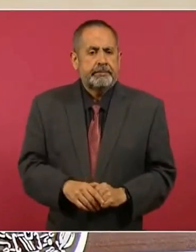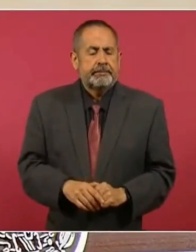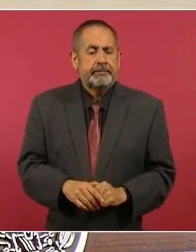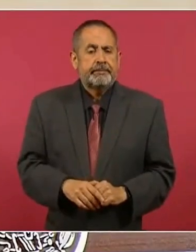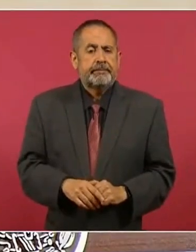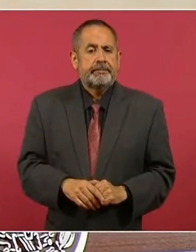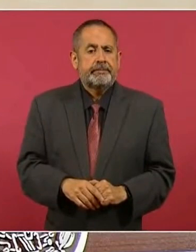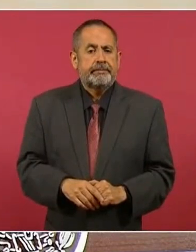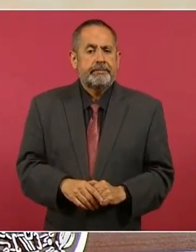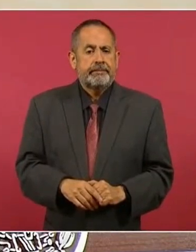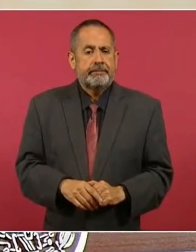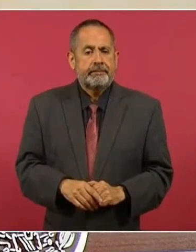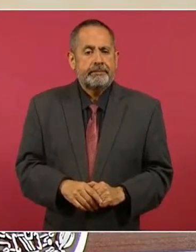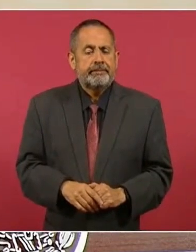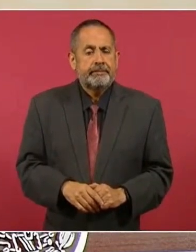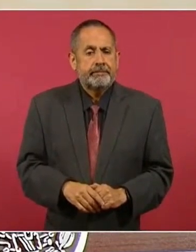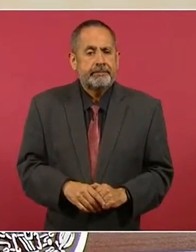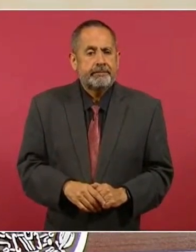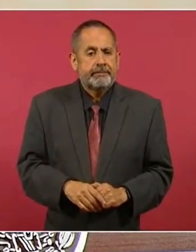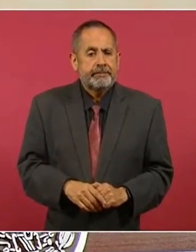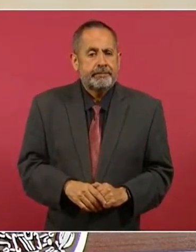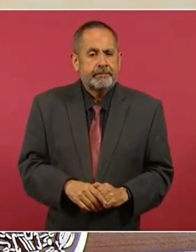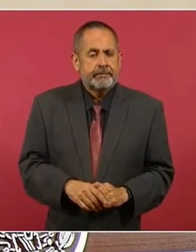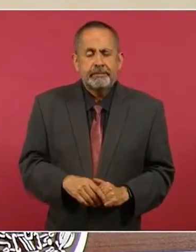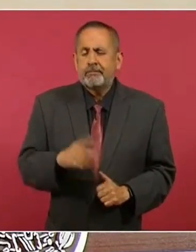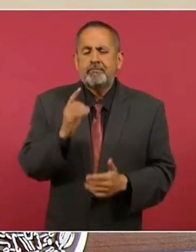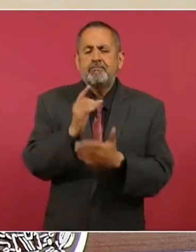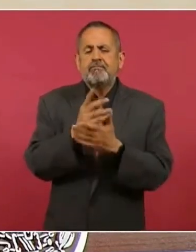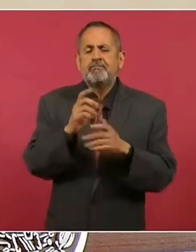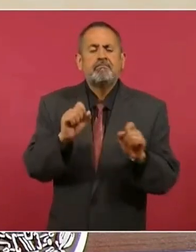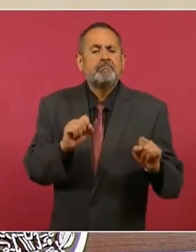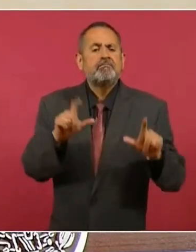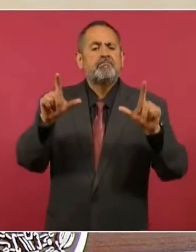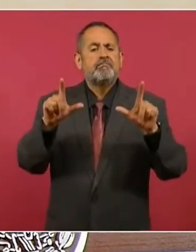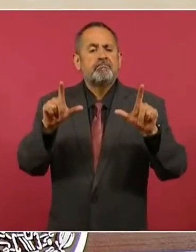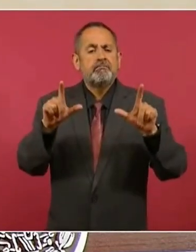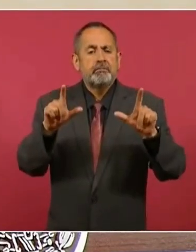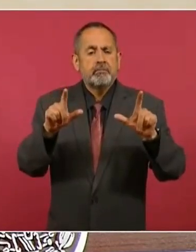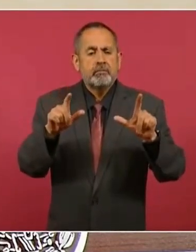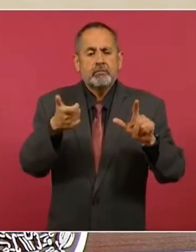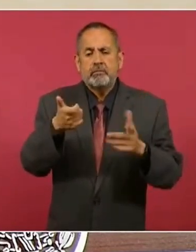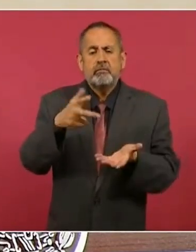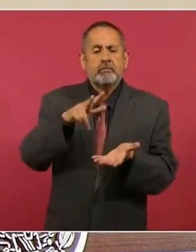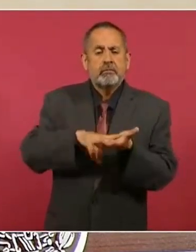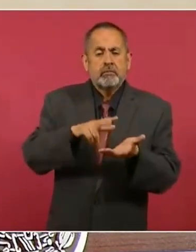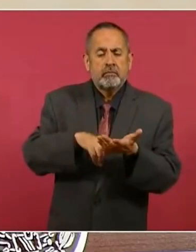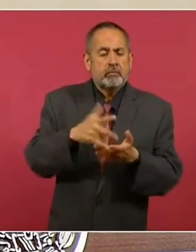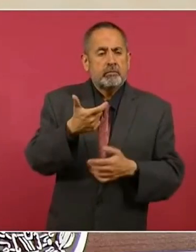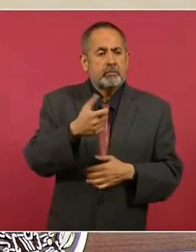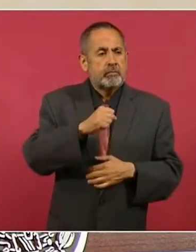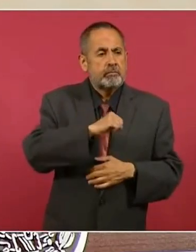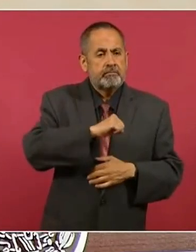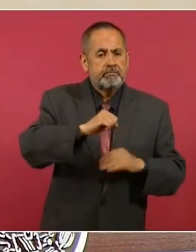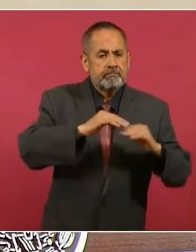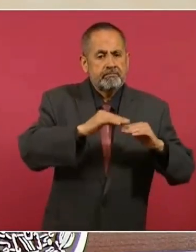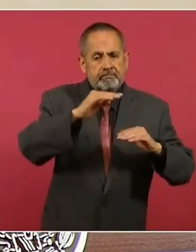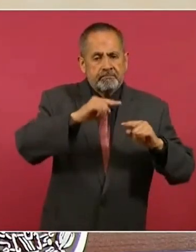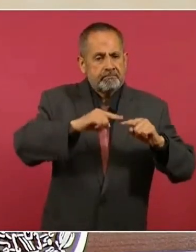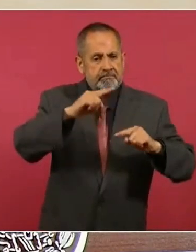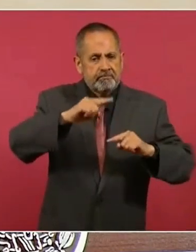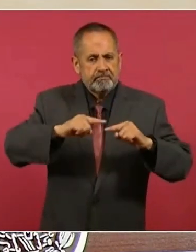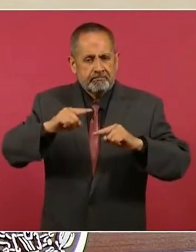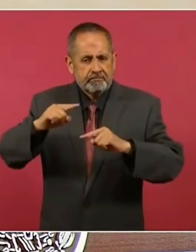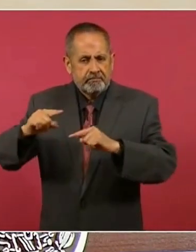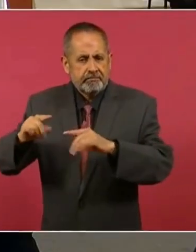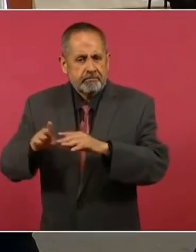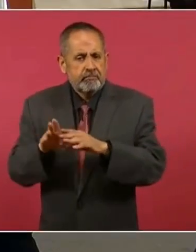solo la lámina del comportamiento de los precios de los combustibles.